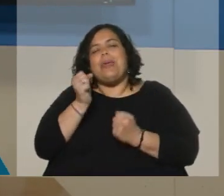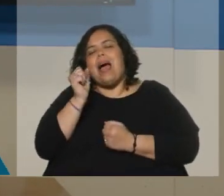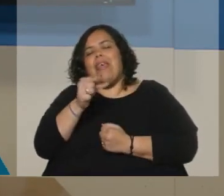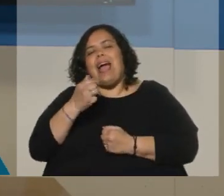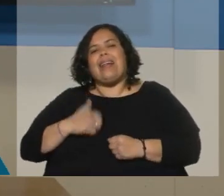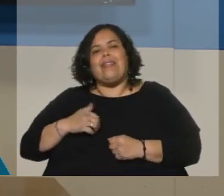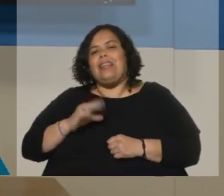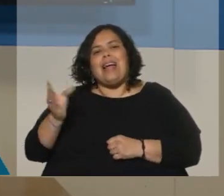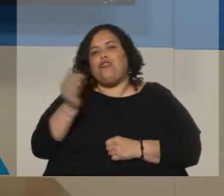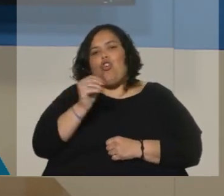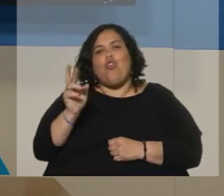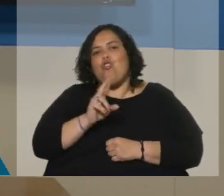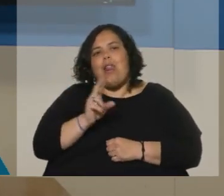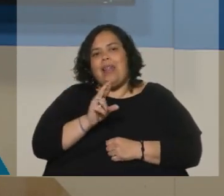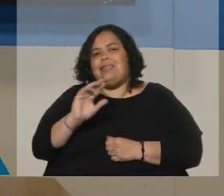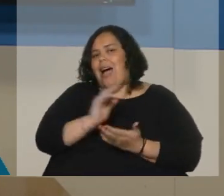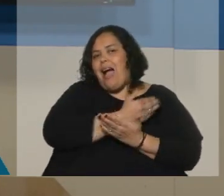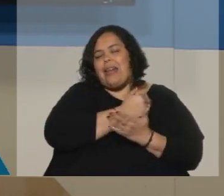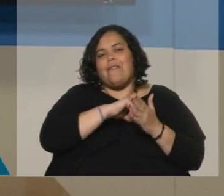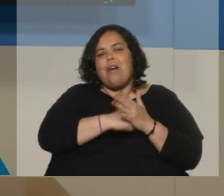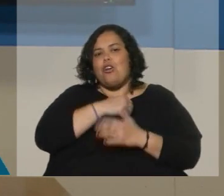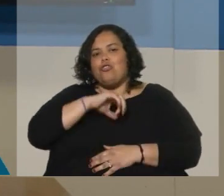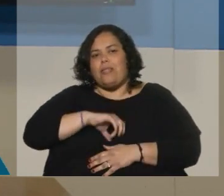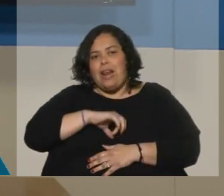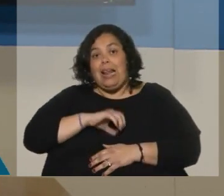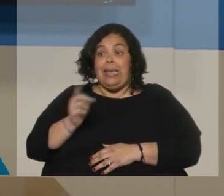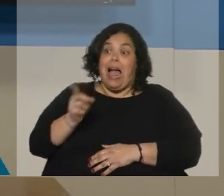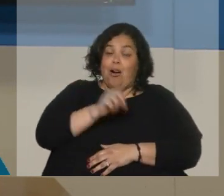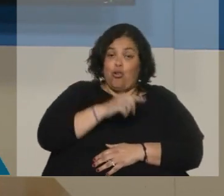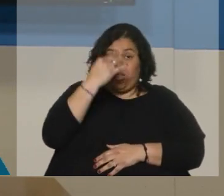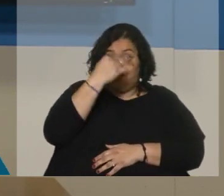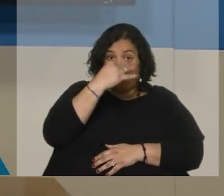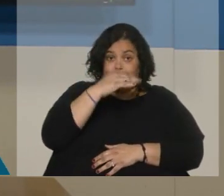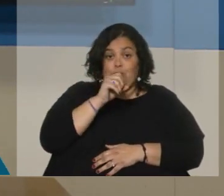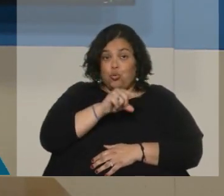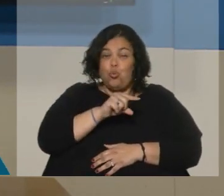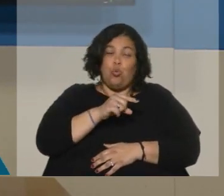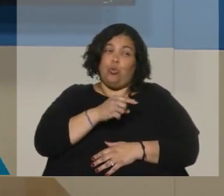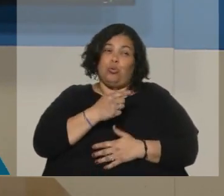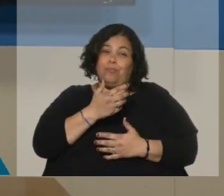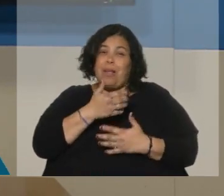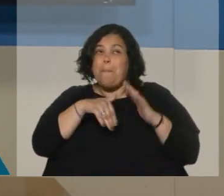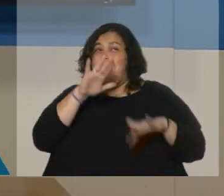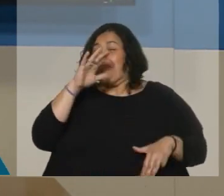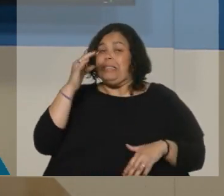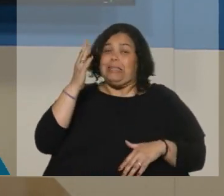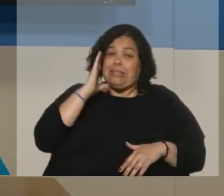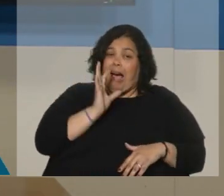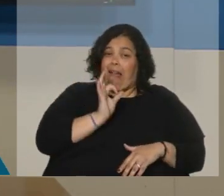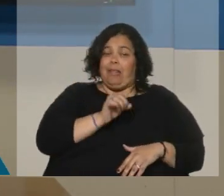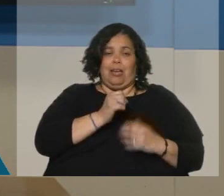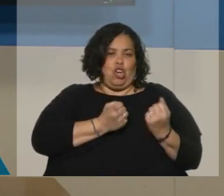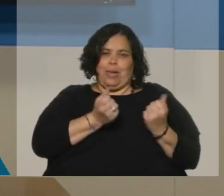Central. Y una candidata, que como decías bien, Leo, su fuerte no es la economía, pero